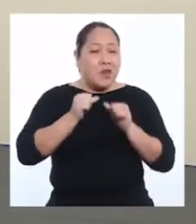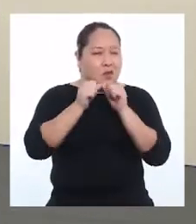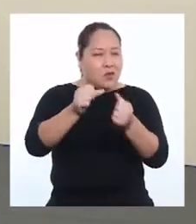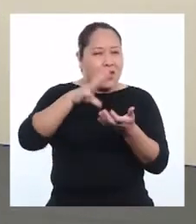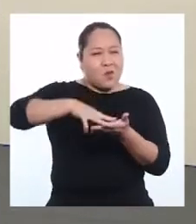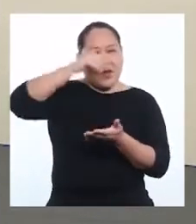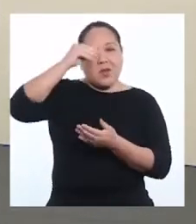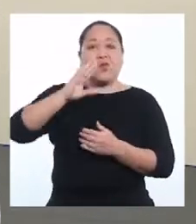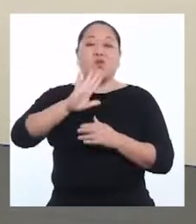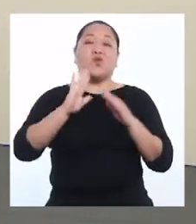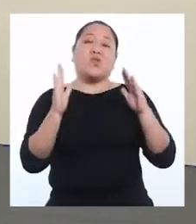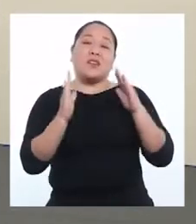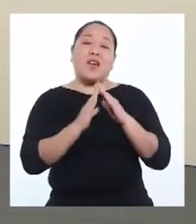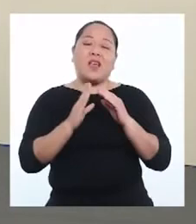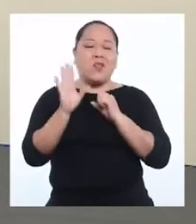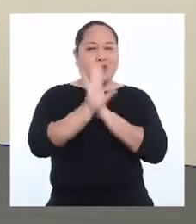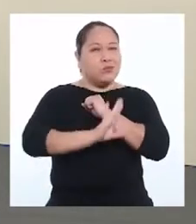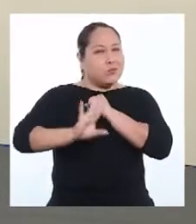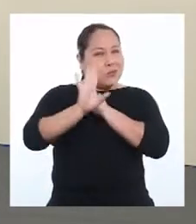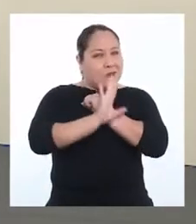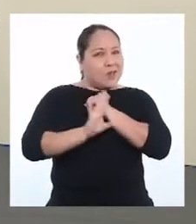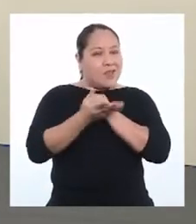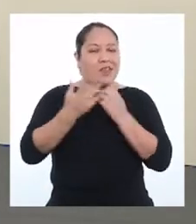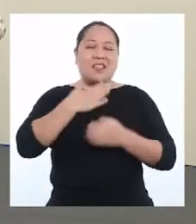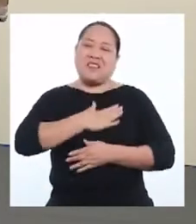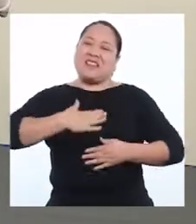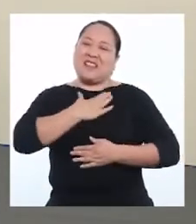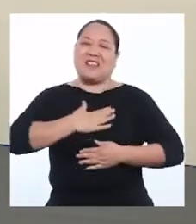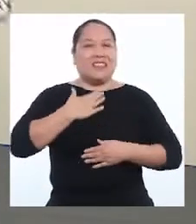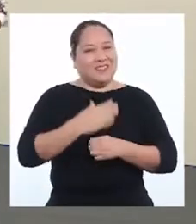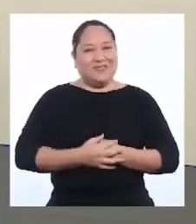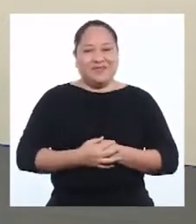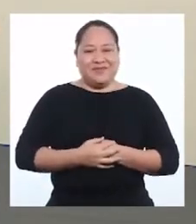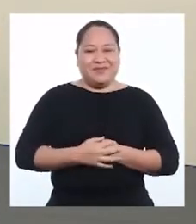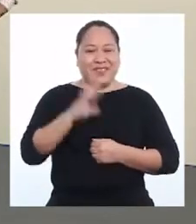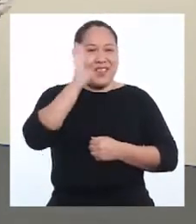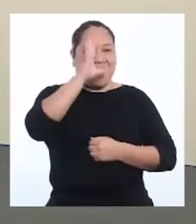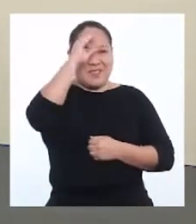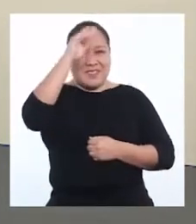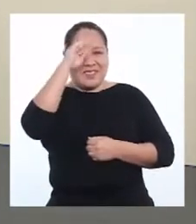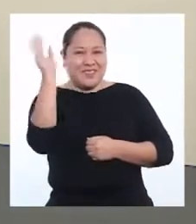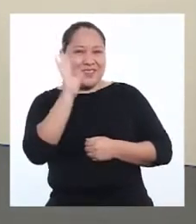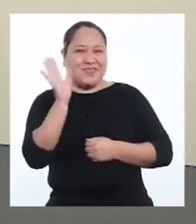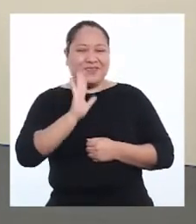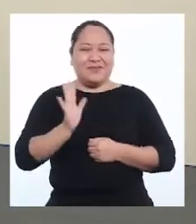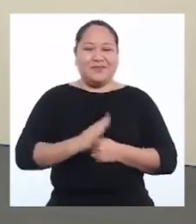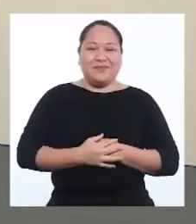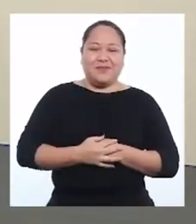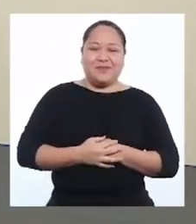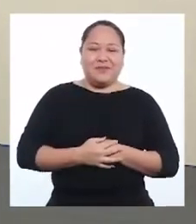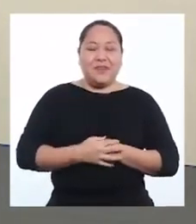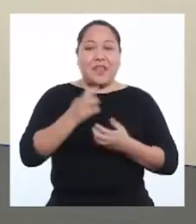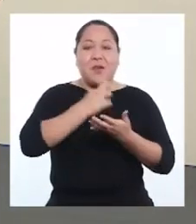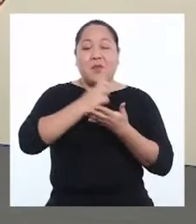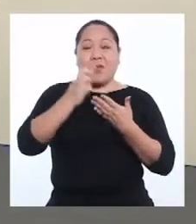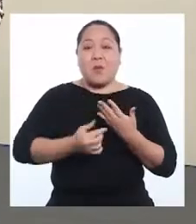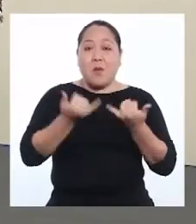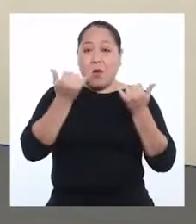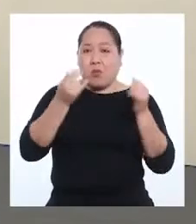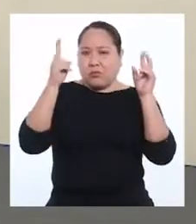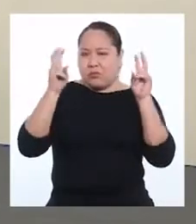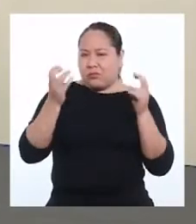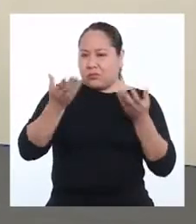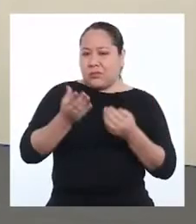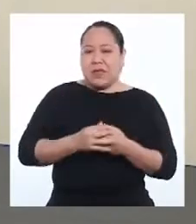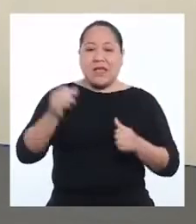Educación para seguir aprendiendo desde casa de manera segura y divertida. Hola chicos, el programa de hoy